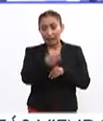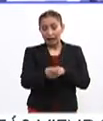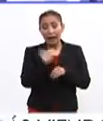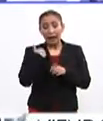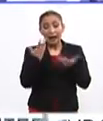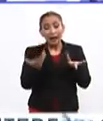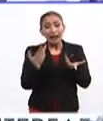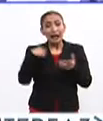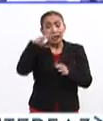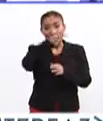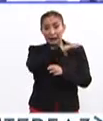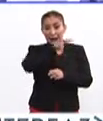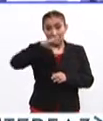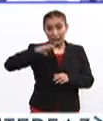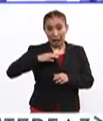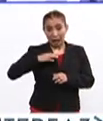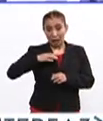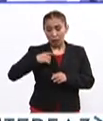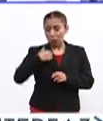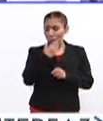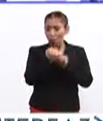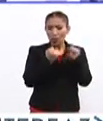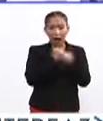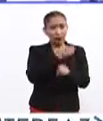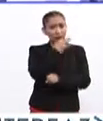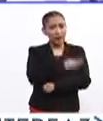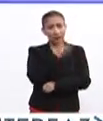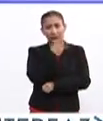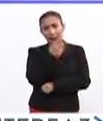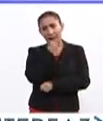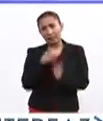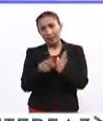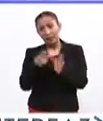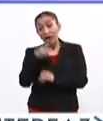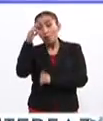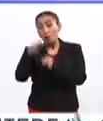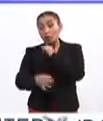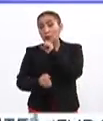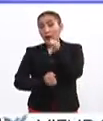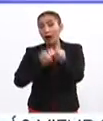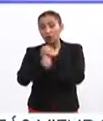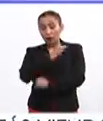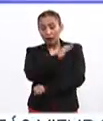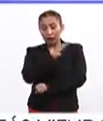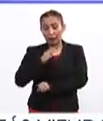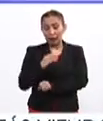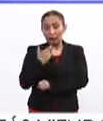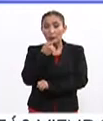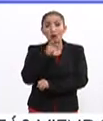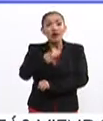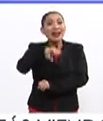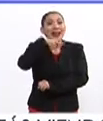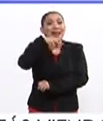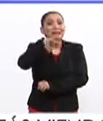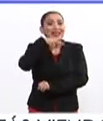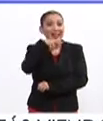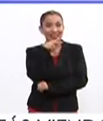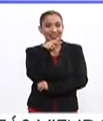en la cristiandad no tenemos todo el año fiestas. A final de año la cristiandad celebra la Navidad.